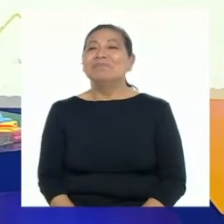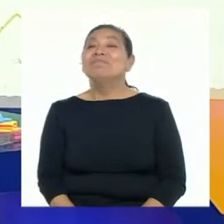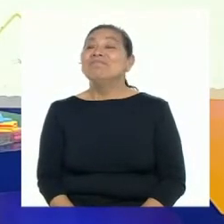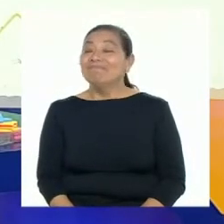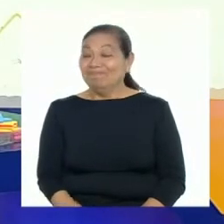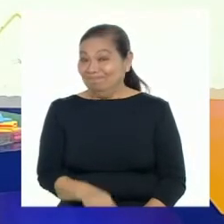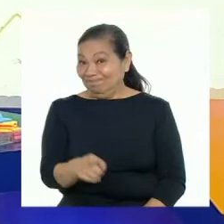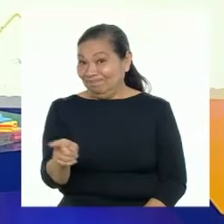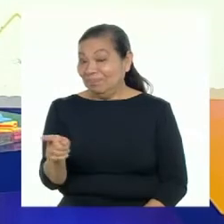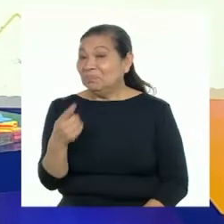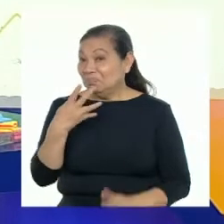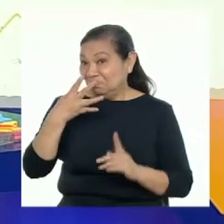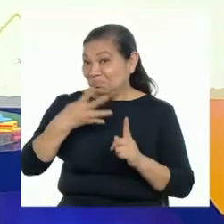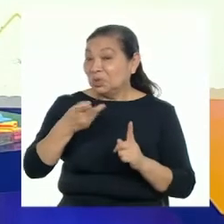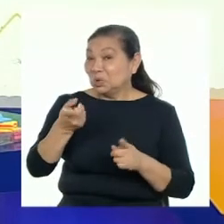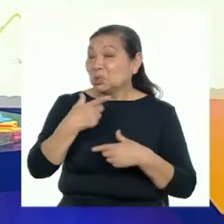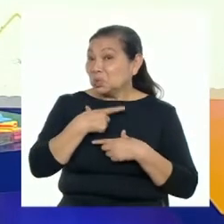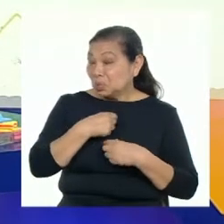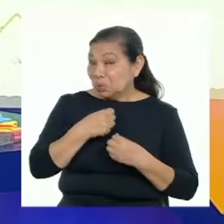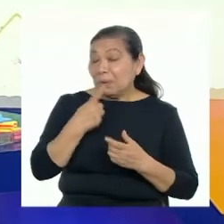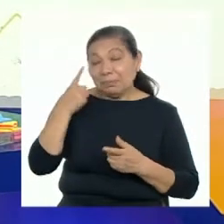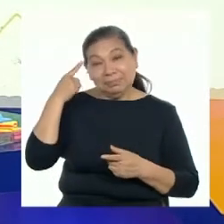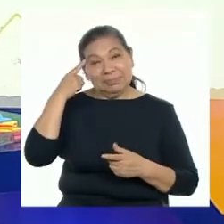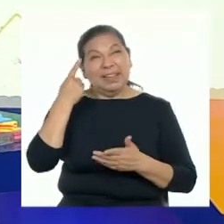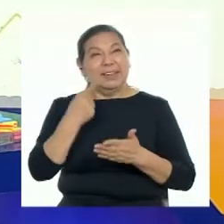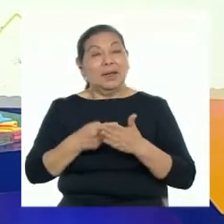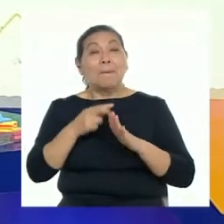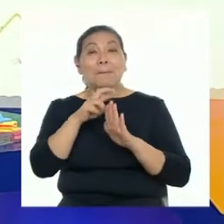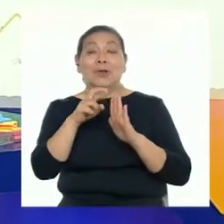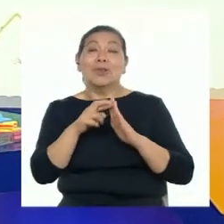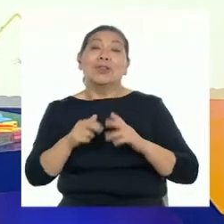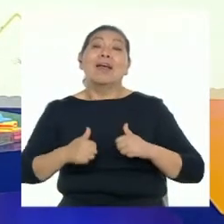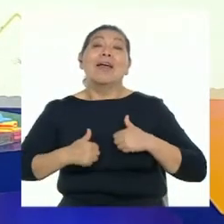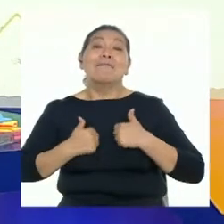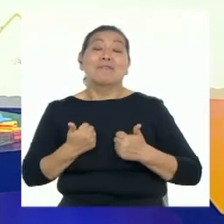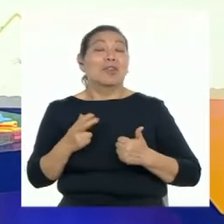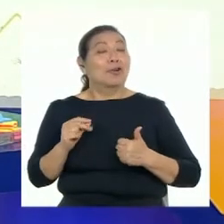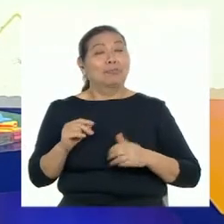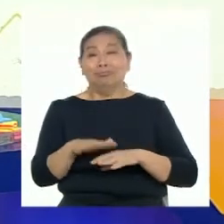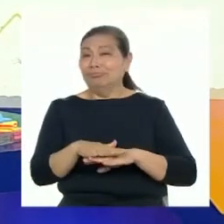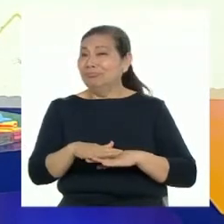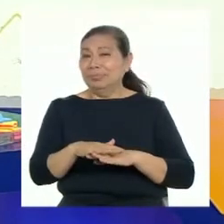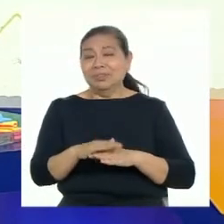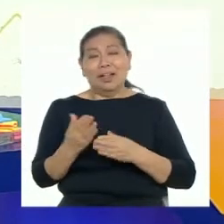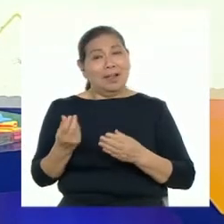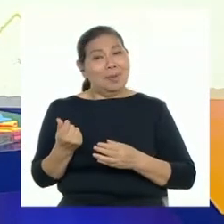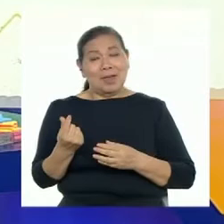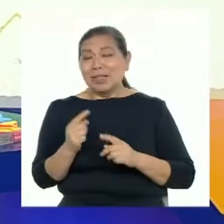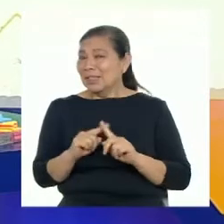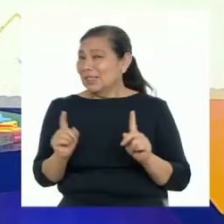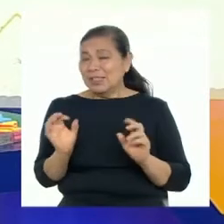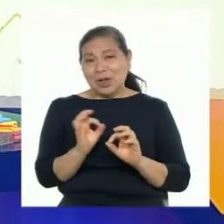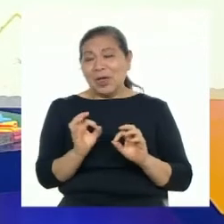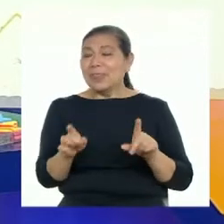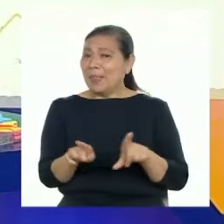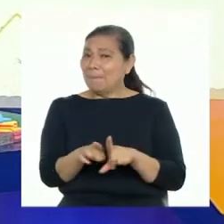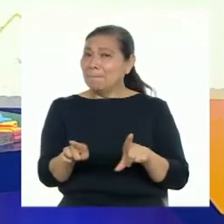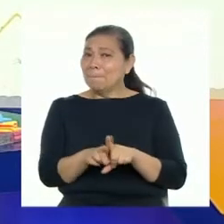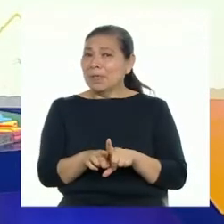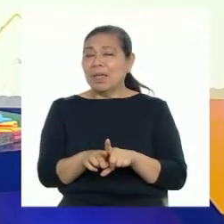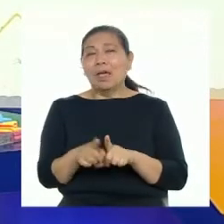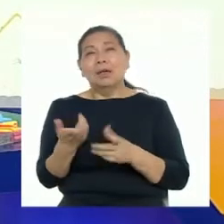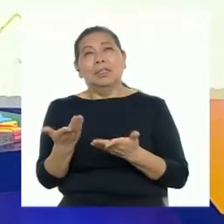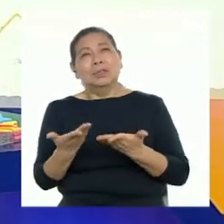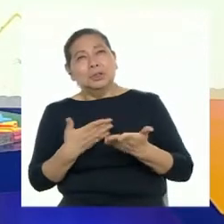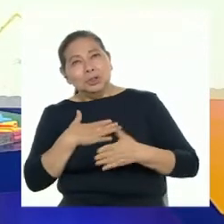Espero que estos testimonios les hayan podido ayudar a pensar que un proyecto de vida no solo se trata del lado económico, sino que también tiene que ver con lo